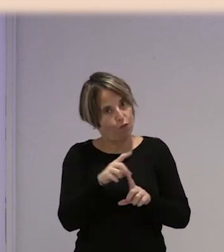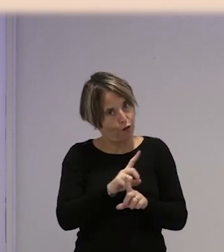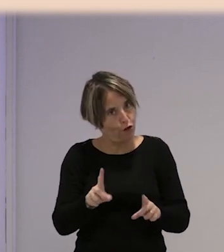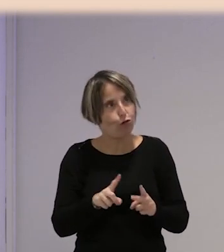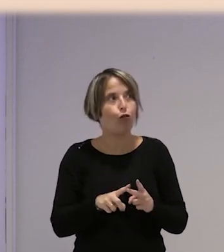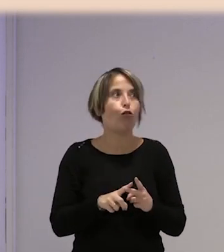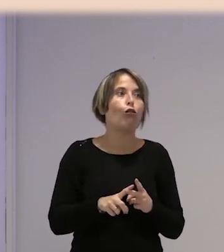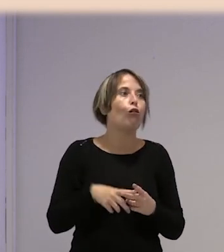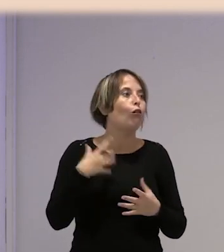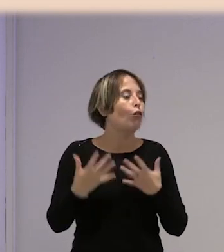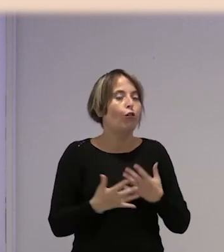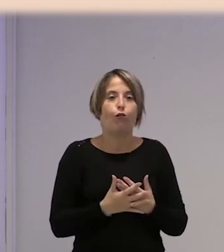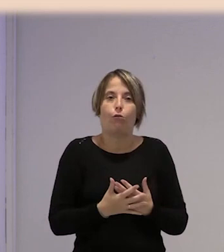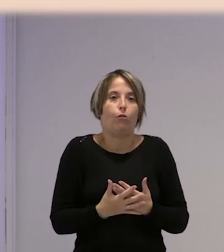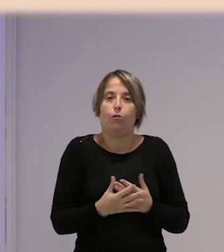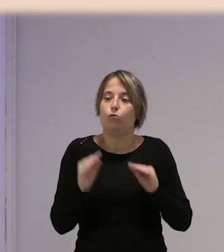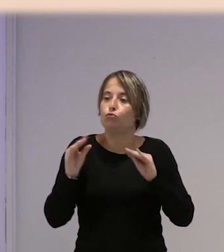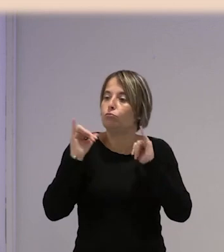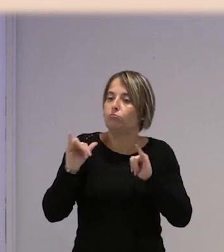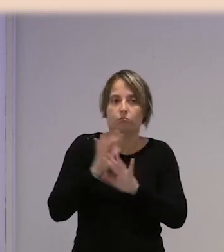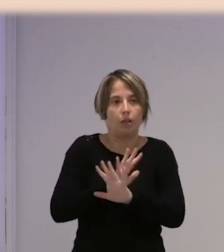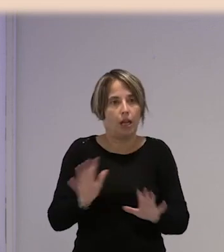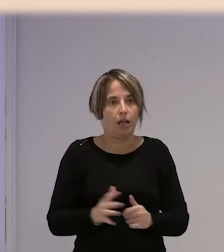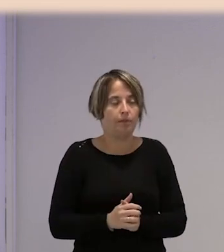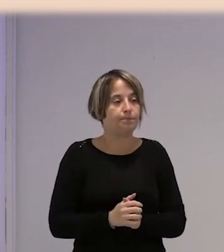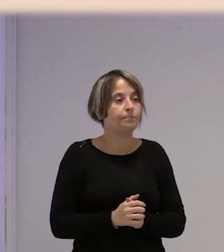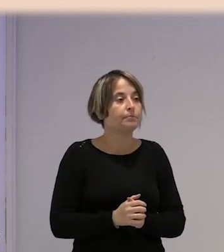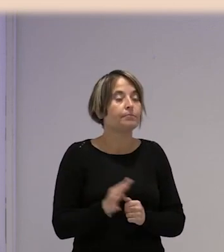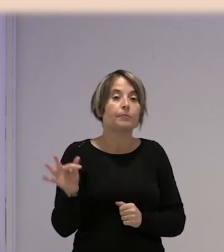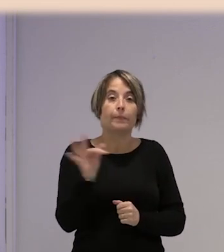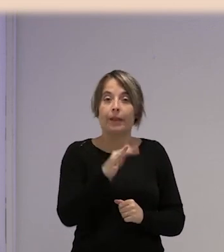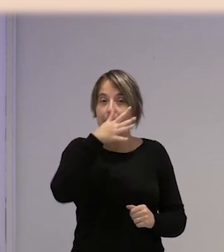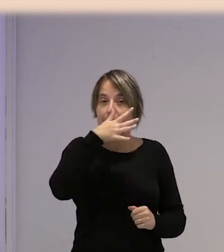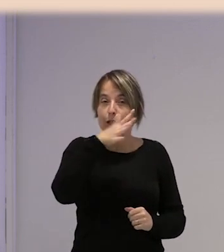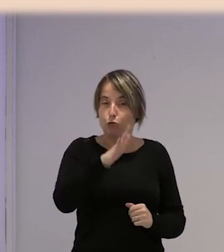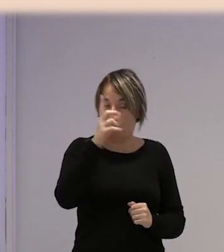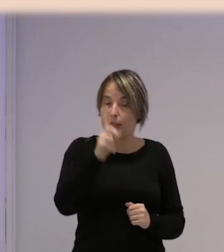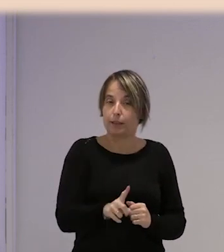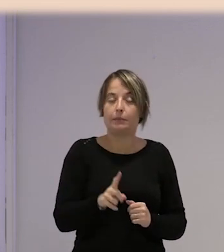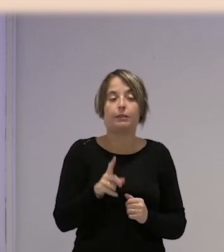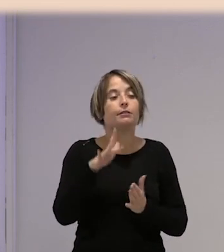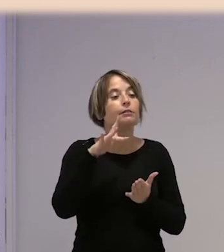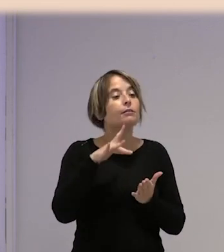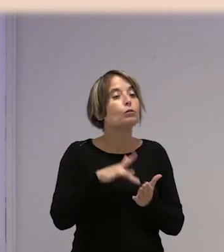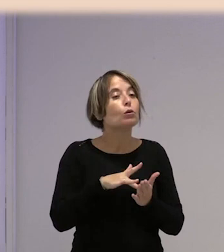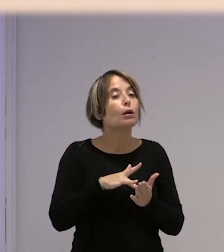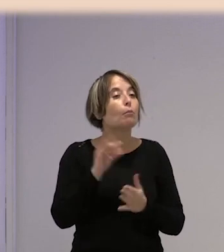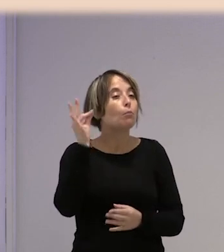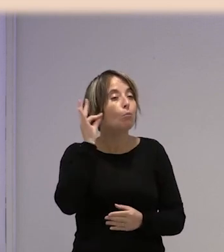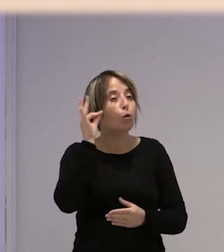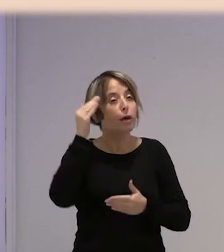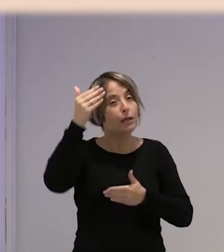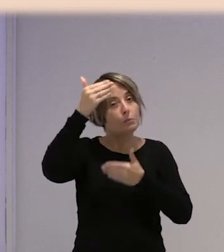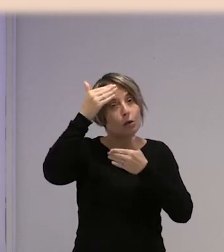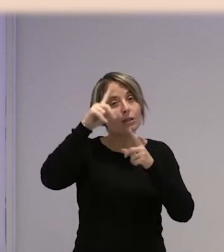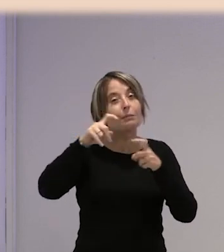tomarte... Lo que quieran. Hay otra denuncia que haces, Nayat, en el caso de las mujeres marroquíes, que es el